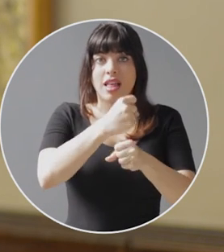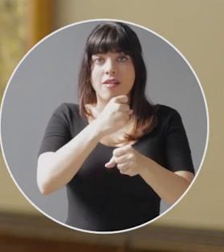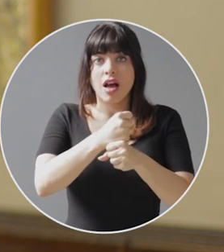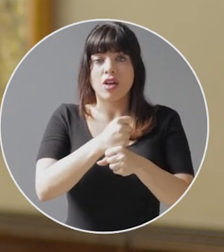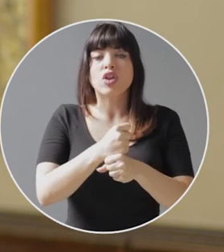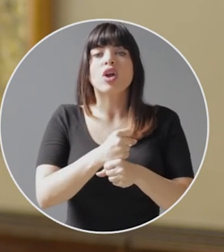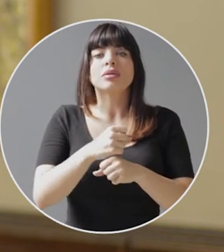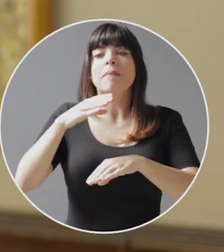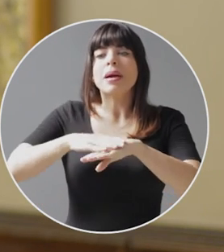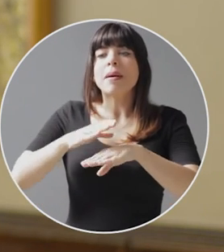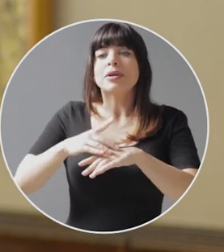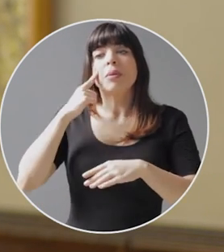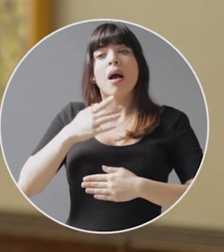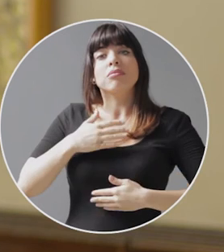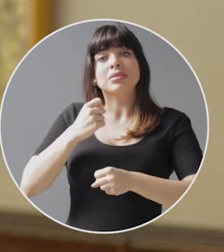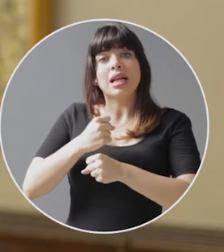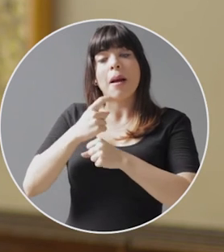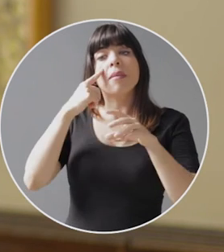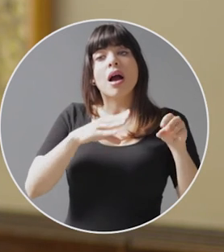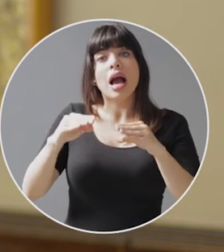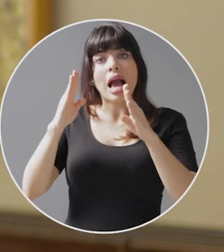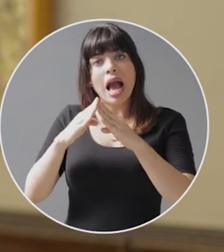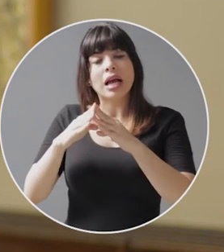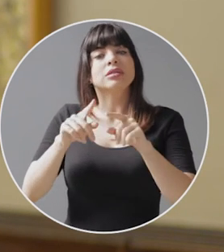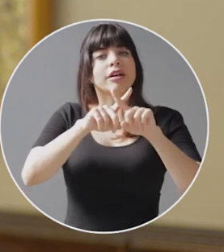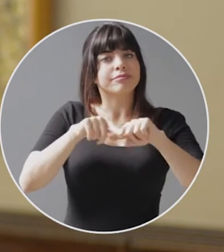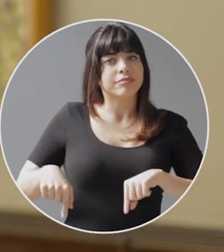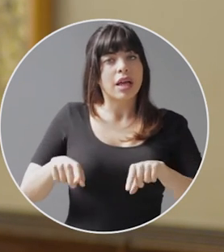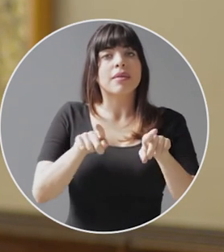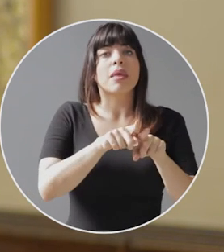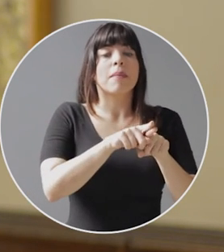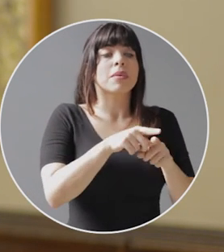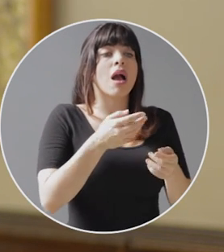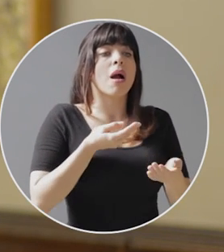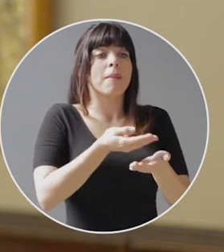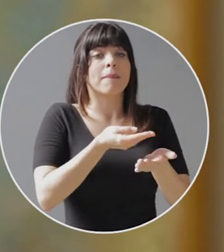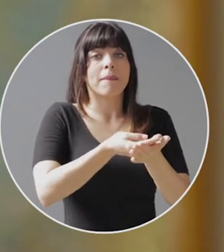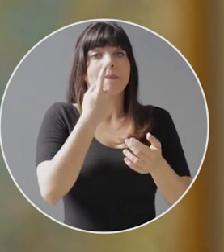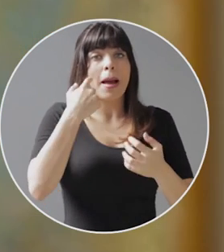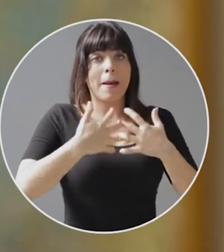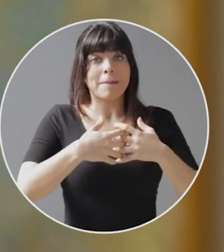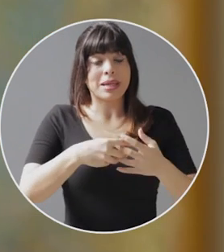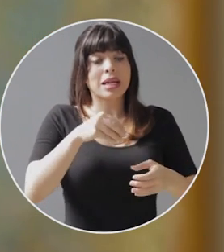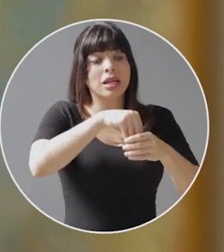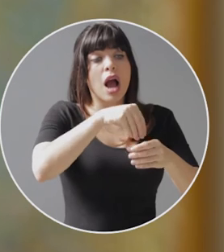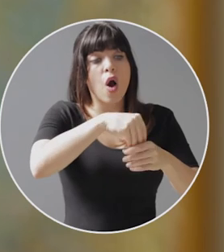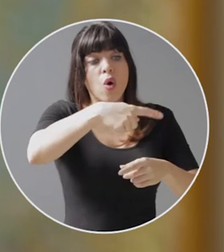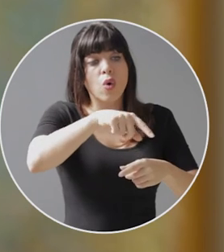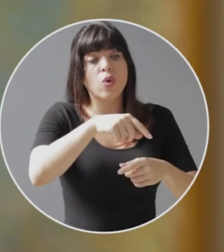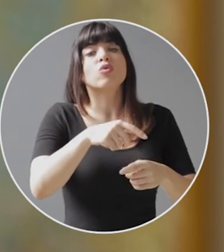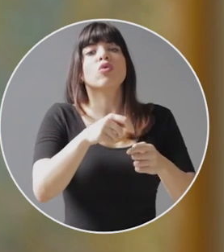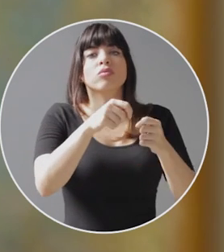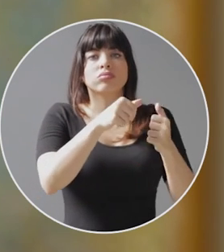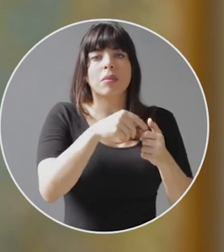eliminación de permisos con goce de salario para cambio de casa y la disminución en los aportes de la empresa para el fondo de ahorros,